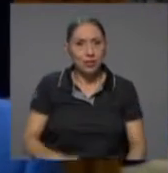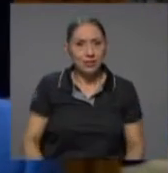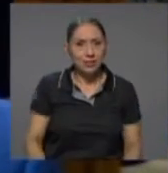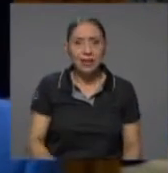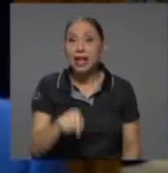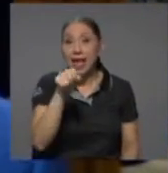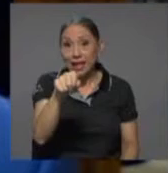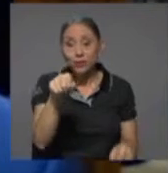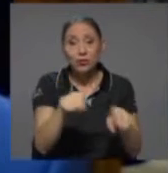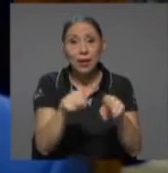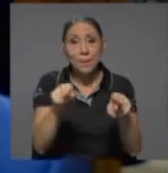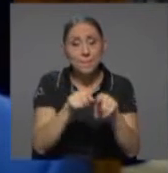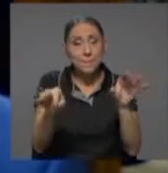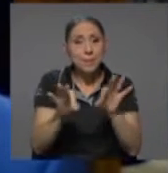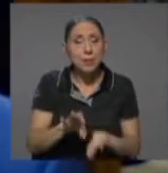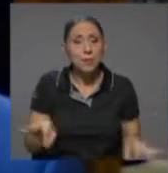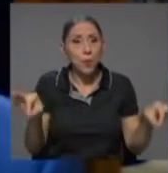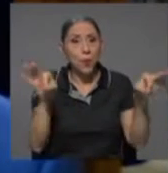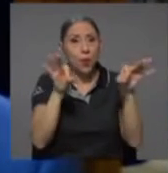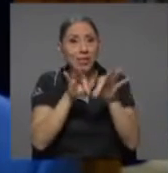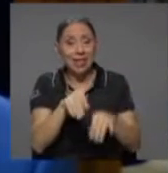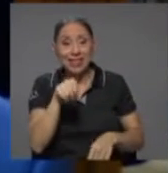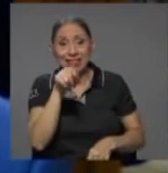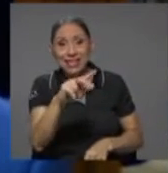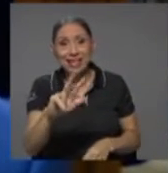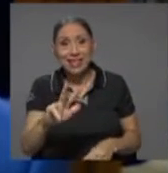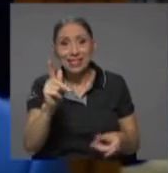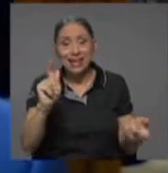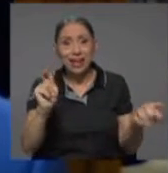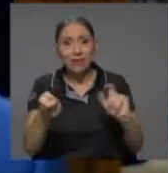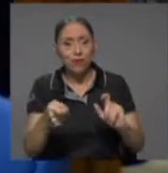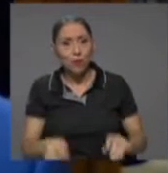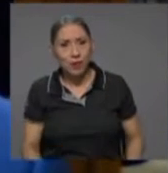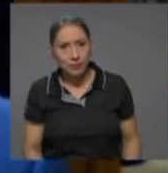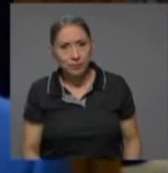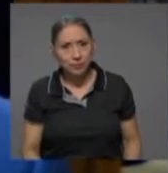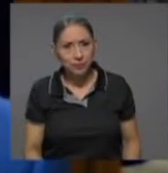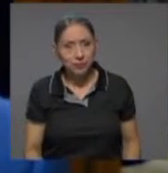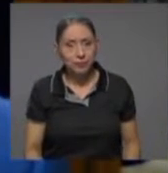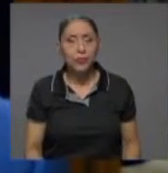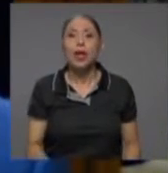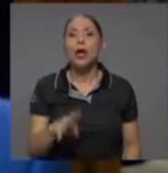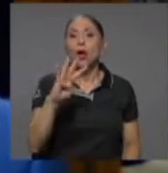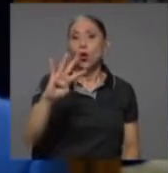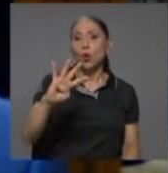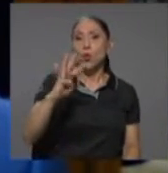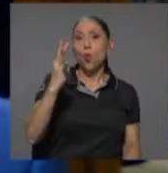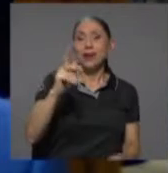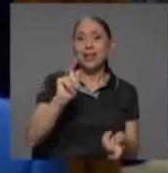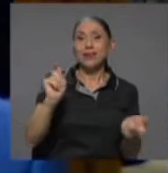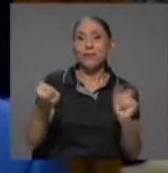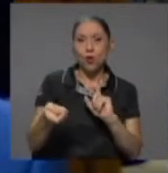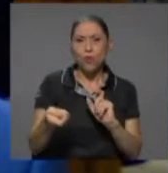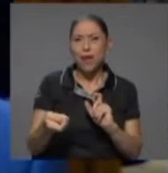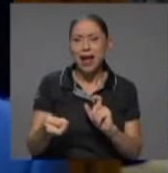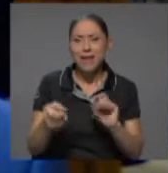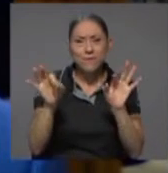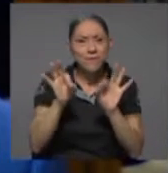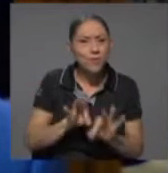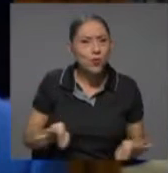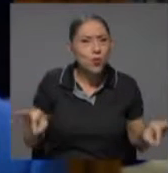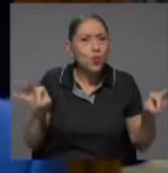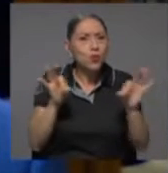parte importante de esa tercera reforma que mencionaba. Una cuarta reforma, don Rafael, fundamental